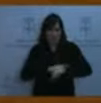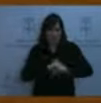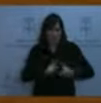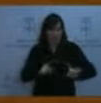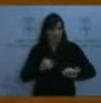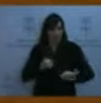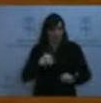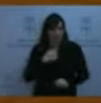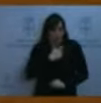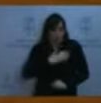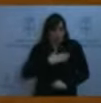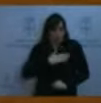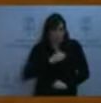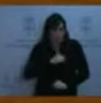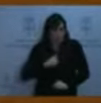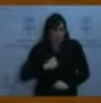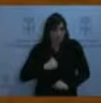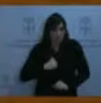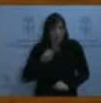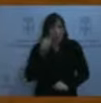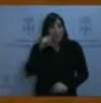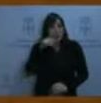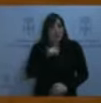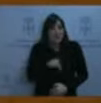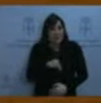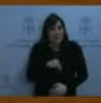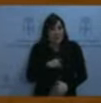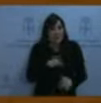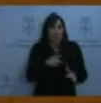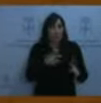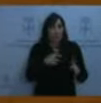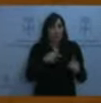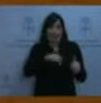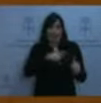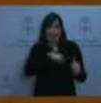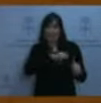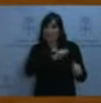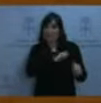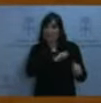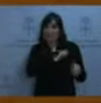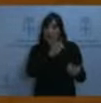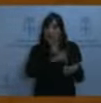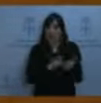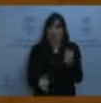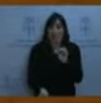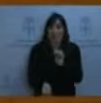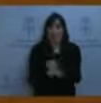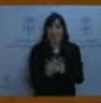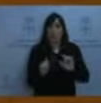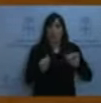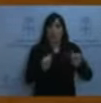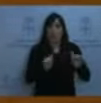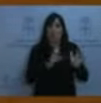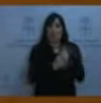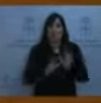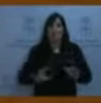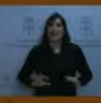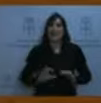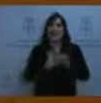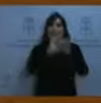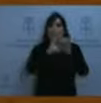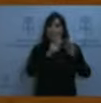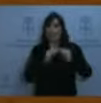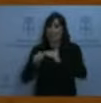esto ha establecido en España, desde sus comienzos, una relación asimétrica que nos coloca en una situación en la